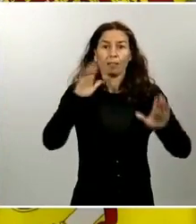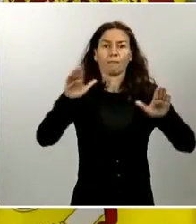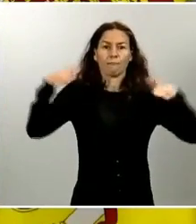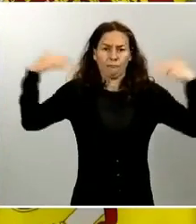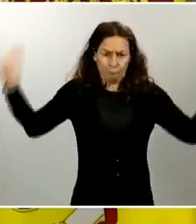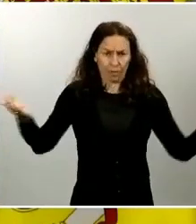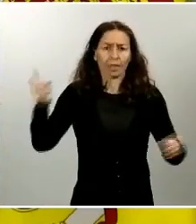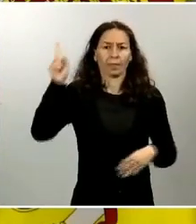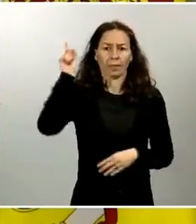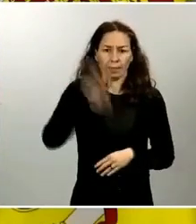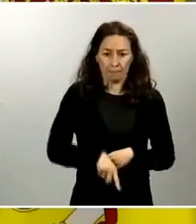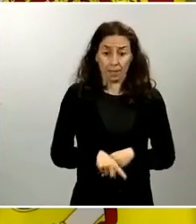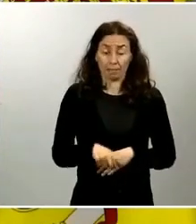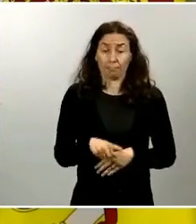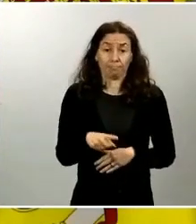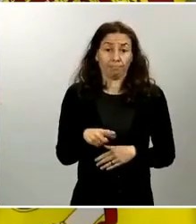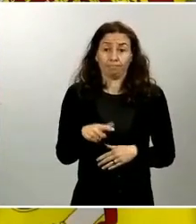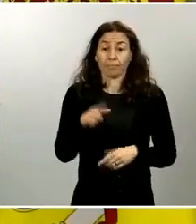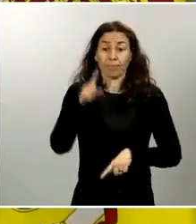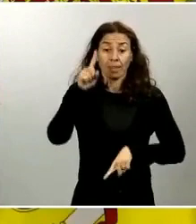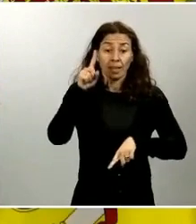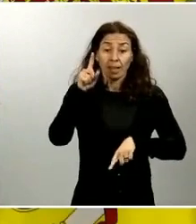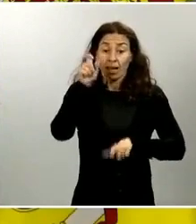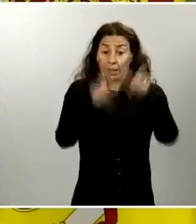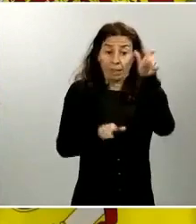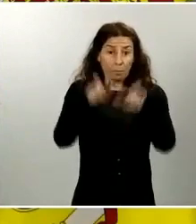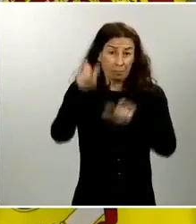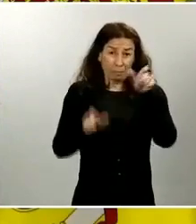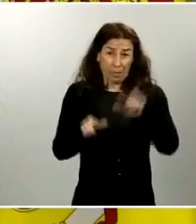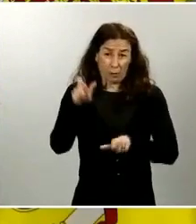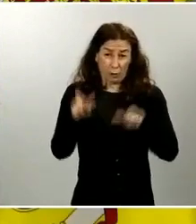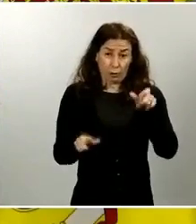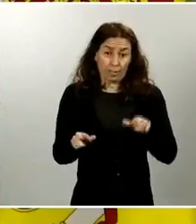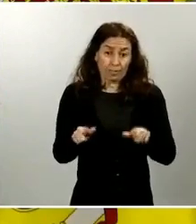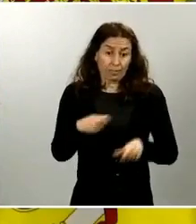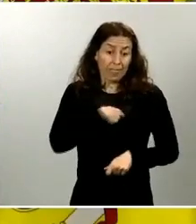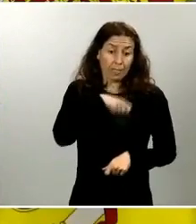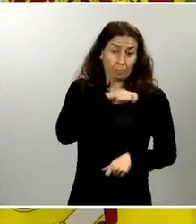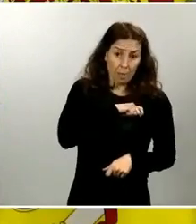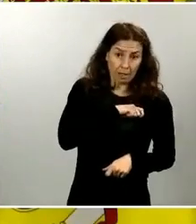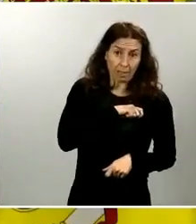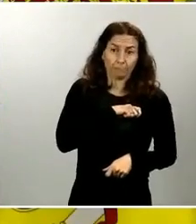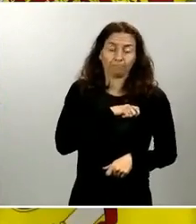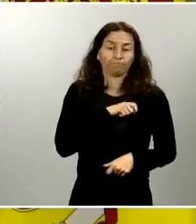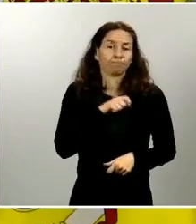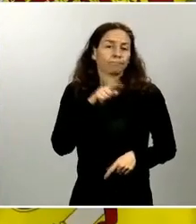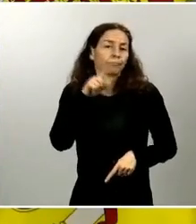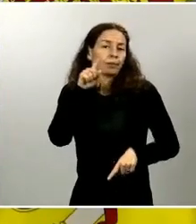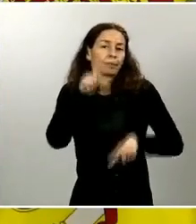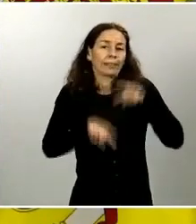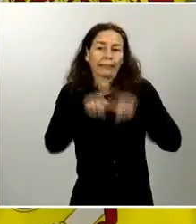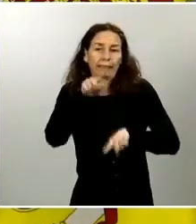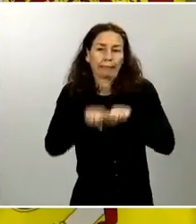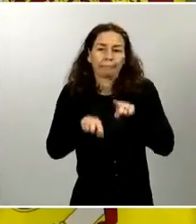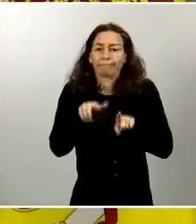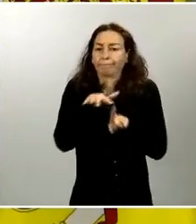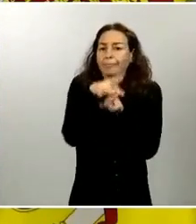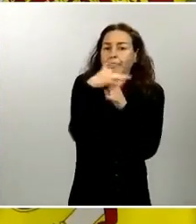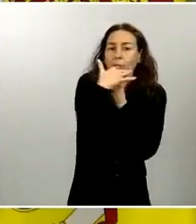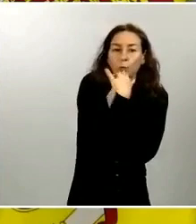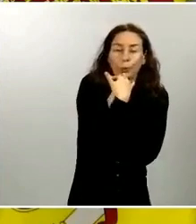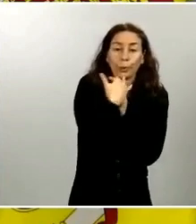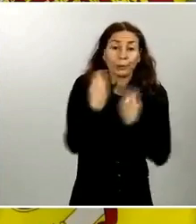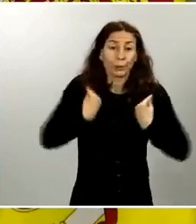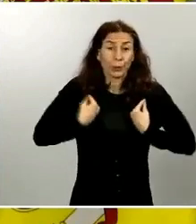de prestar la ayuda necesaria a los ciudadanos españoles que por diversos motivos se encuentran en el extranjero hemos reforzado el